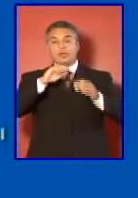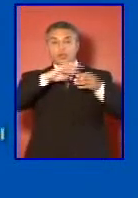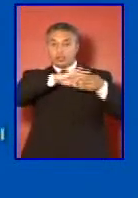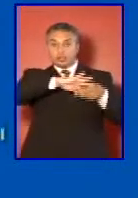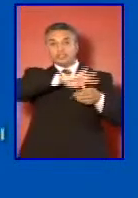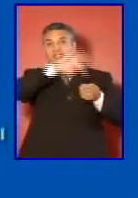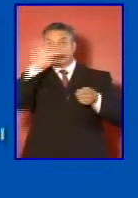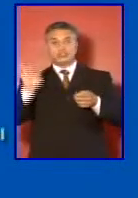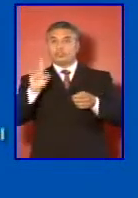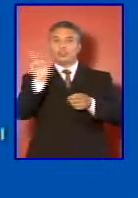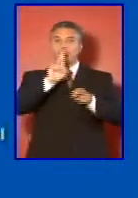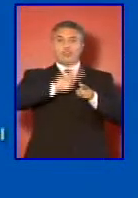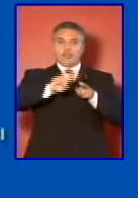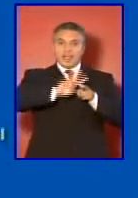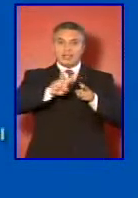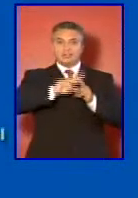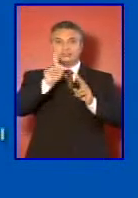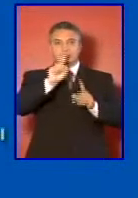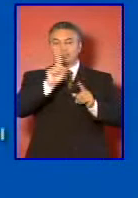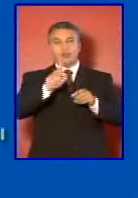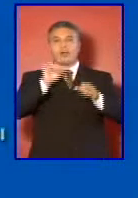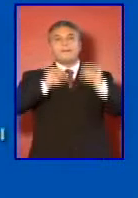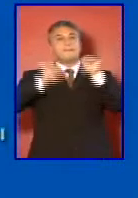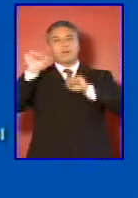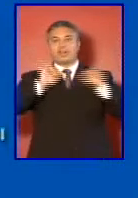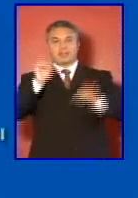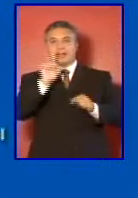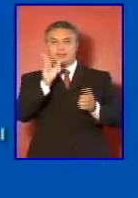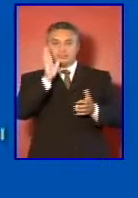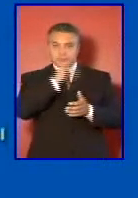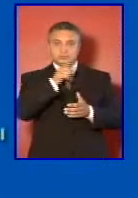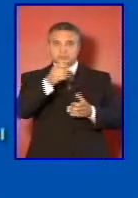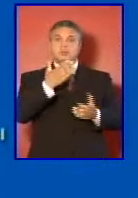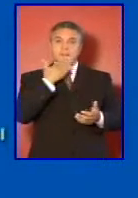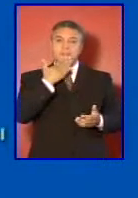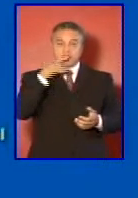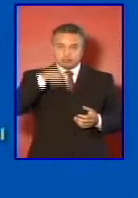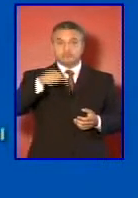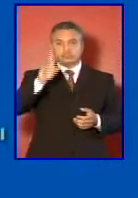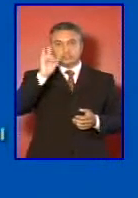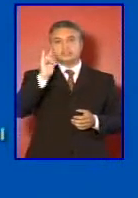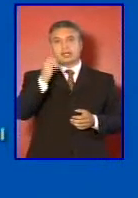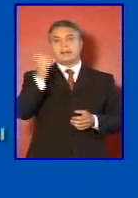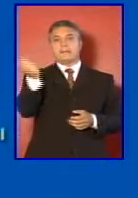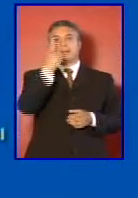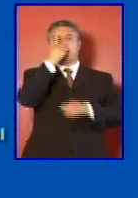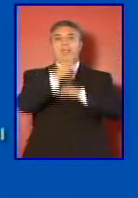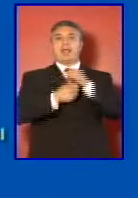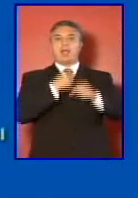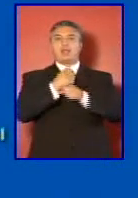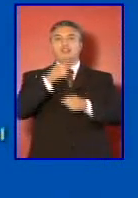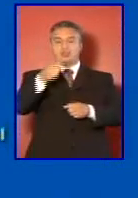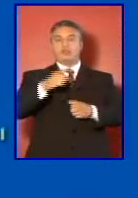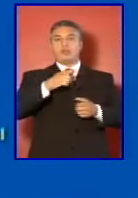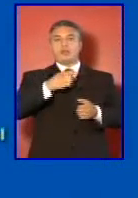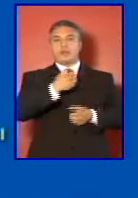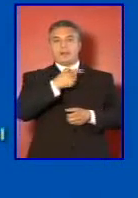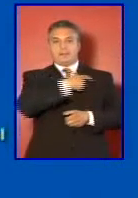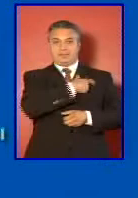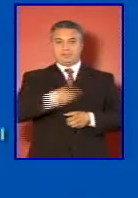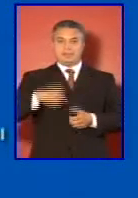concertación como la Alianza por el Cambio del Gobierno del Presidente Piñera en este primer año ha hecho también